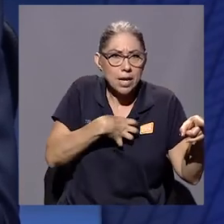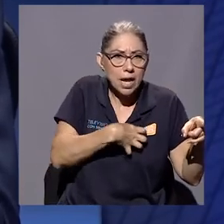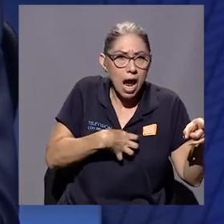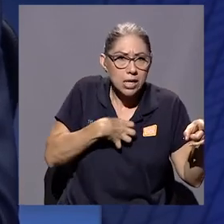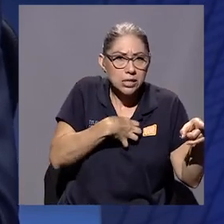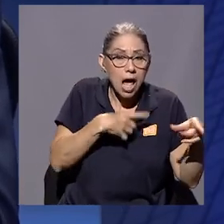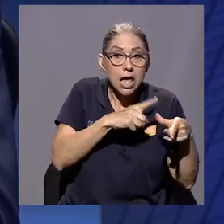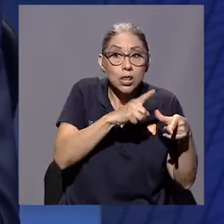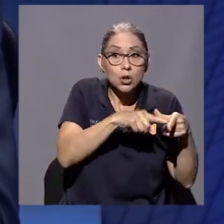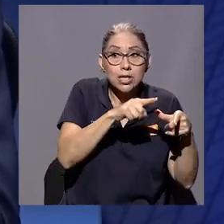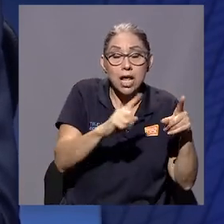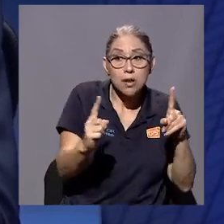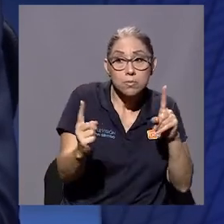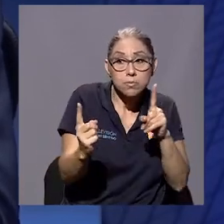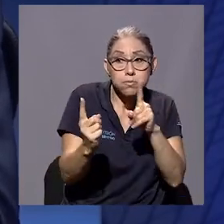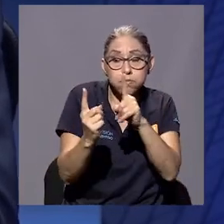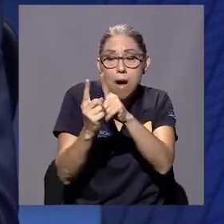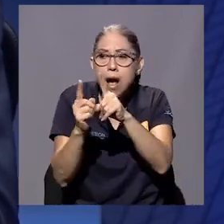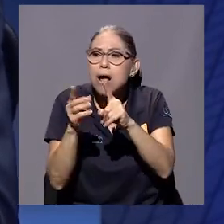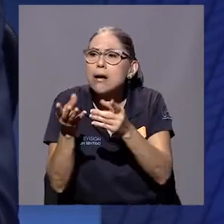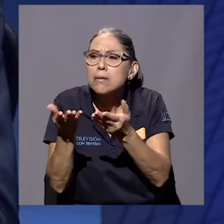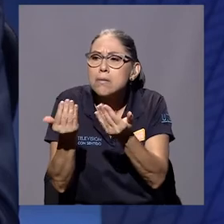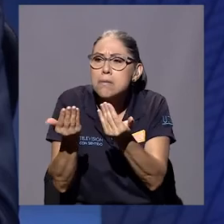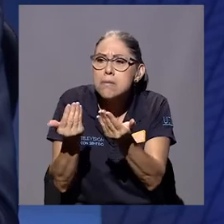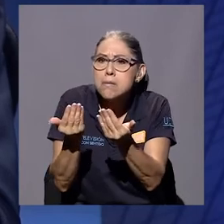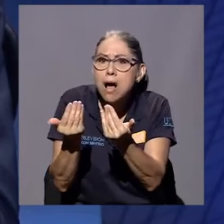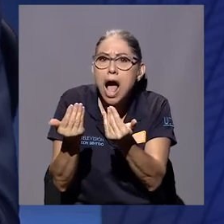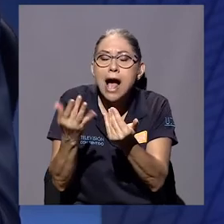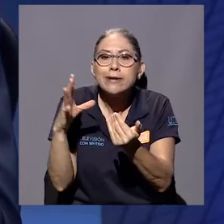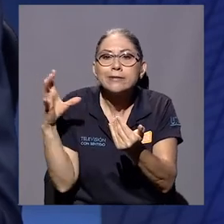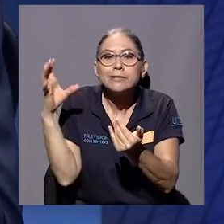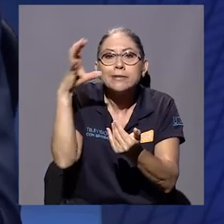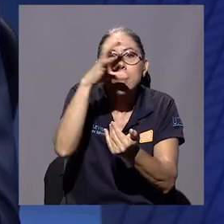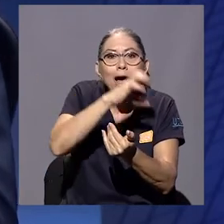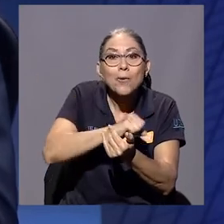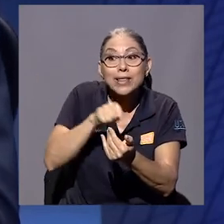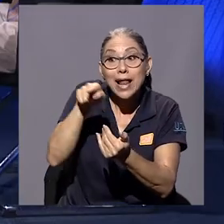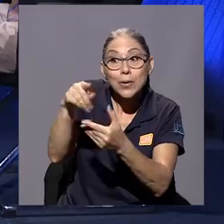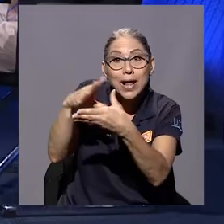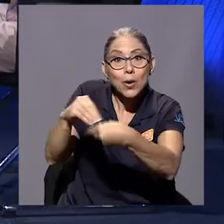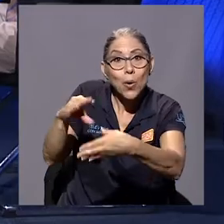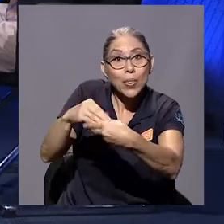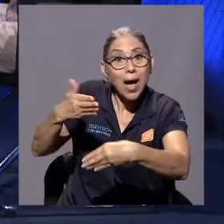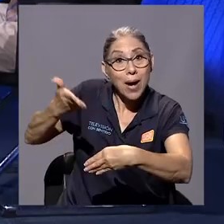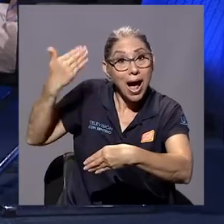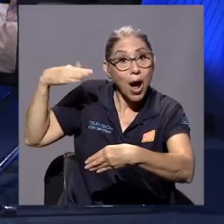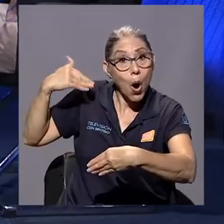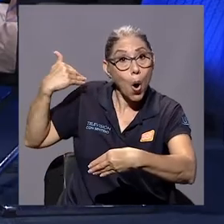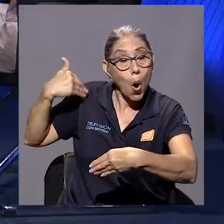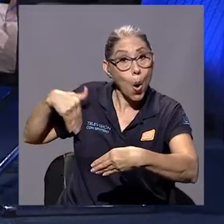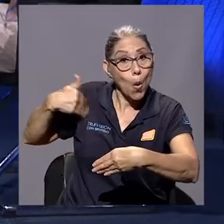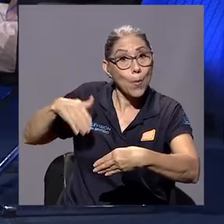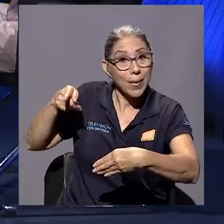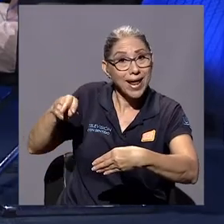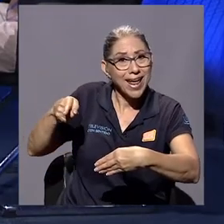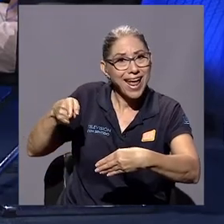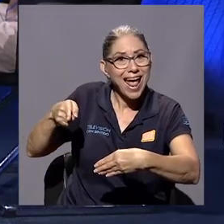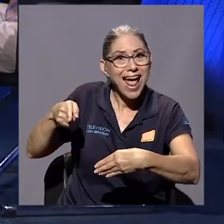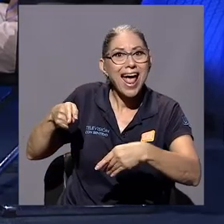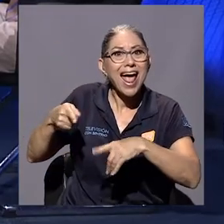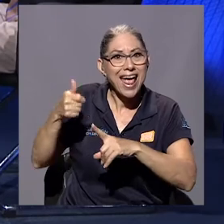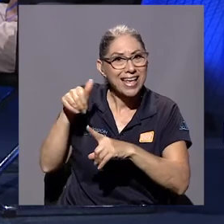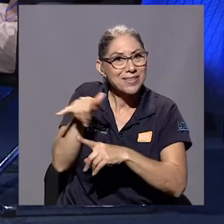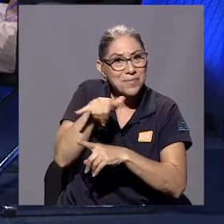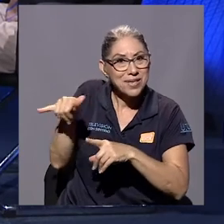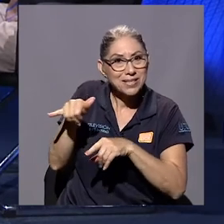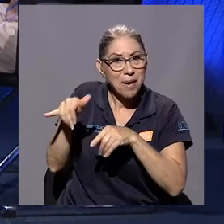logra conectar que es el mismo personaje que él odia desde hace tiempo y entonces